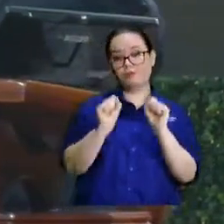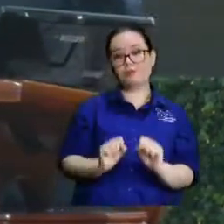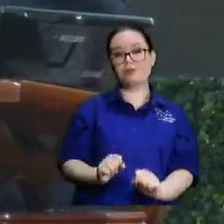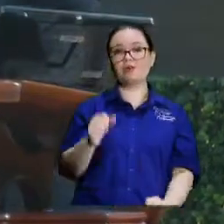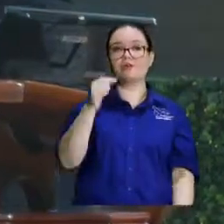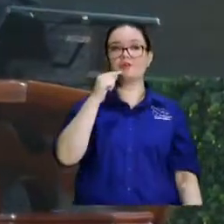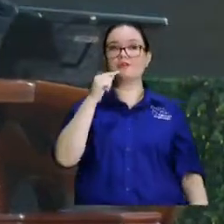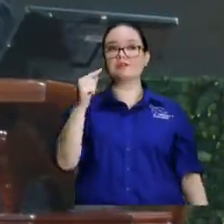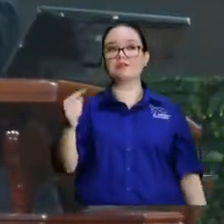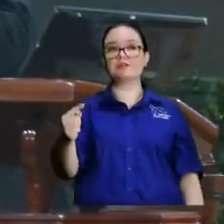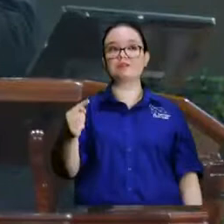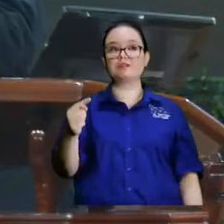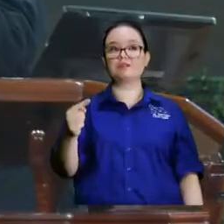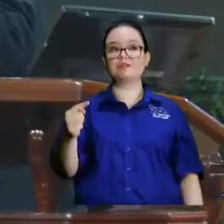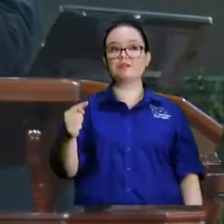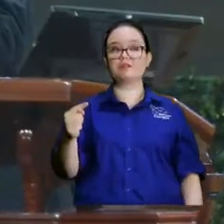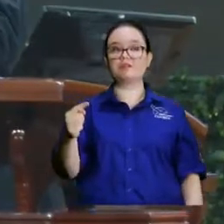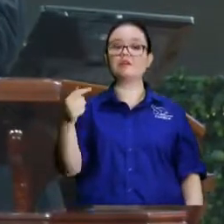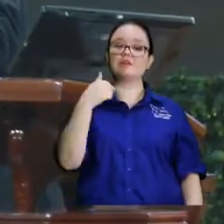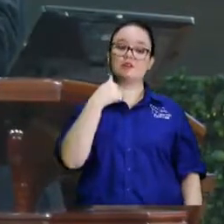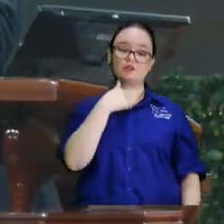que yo tengo una corona